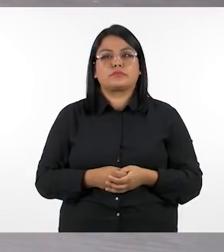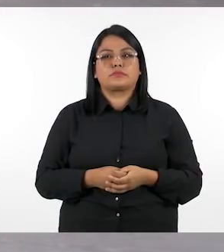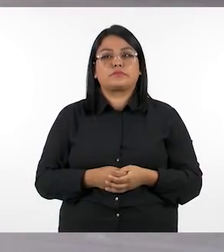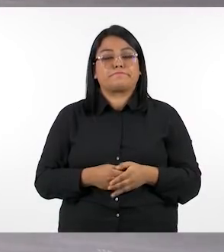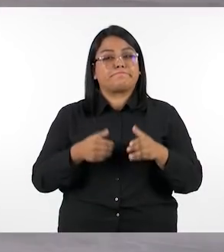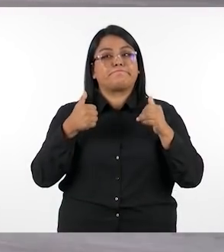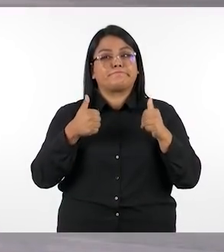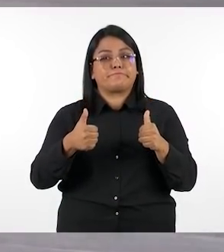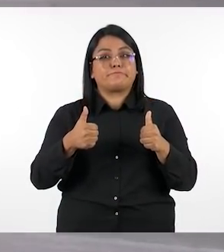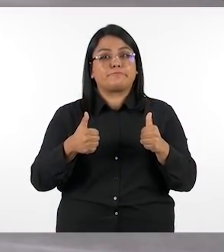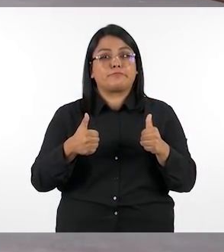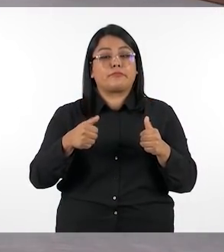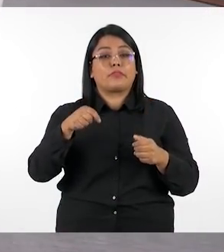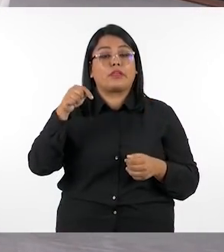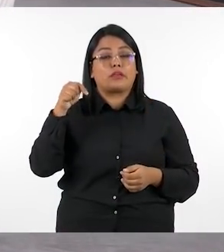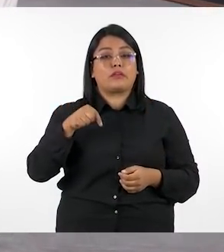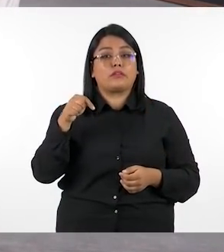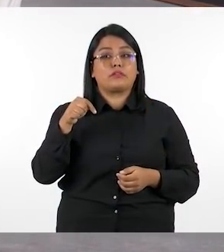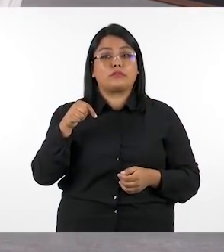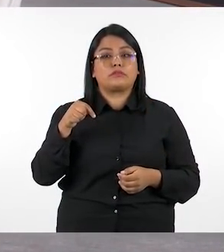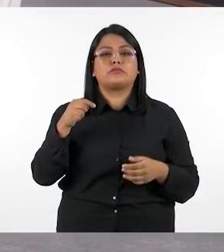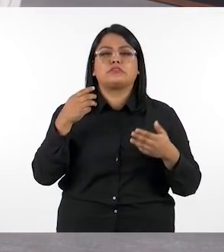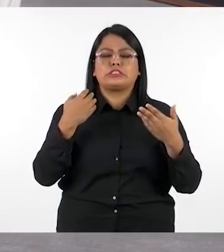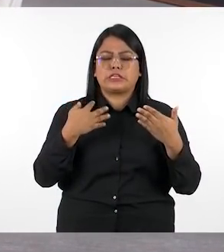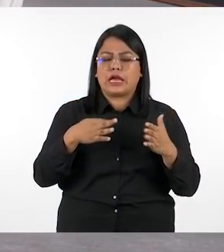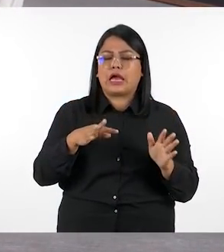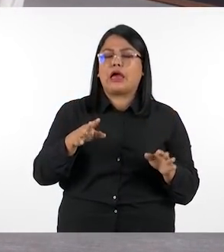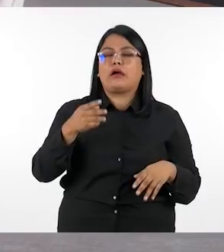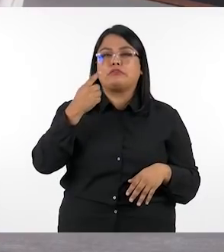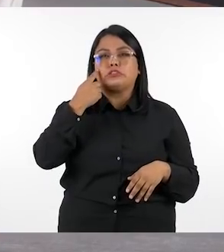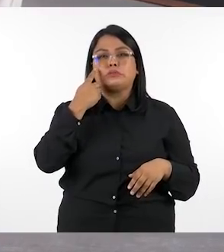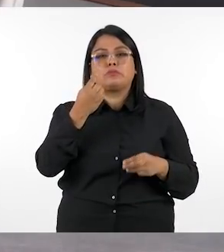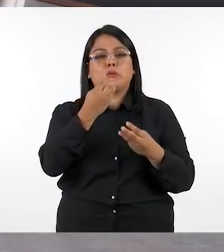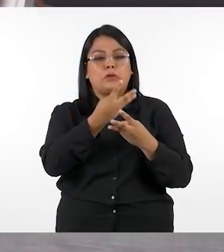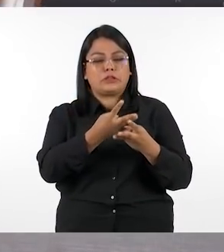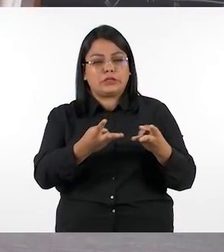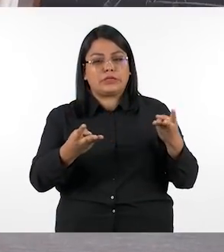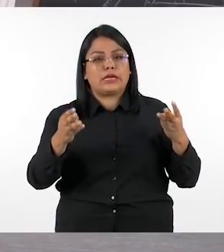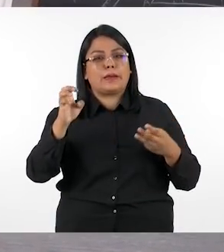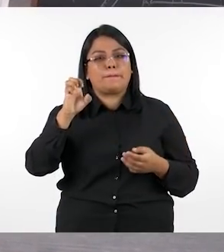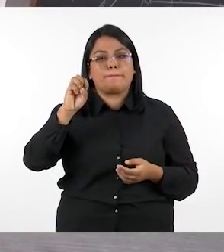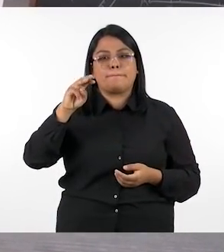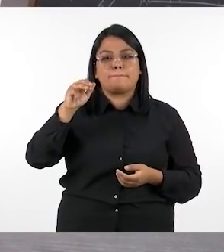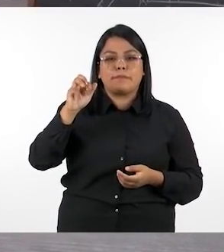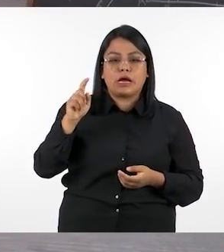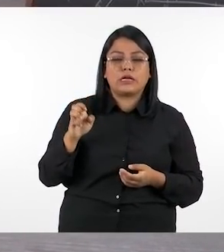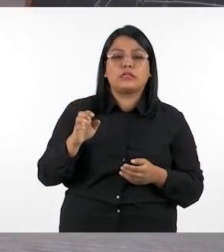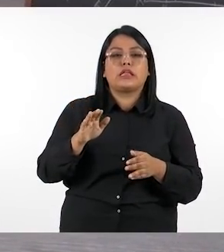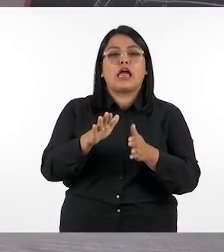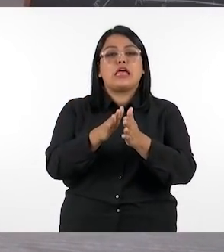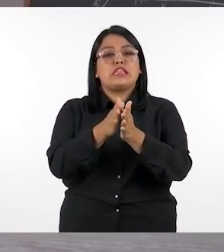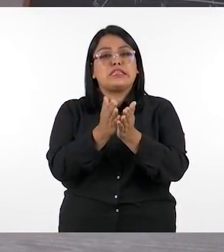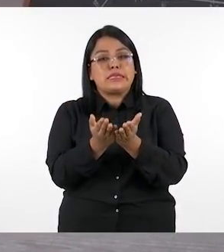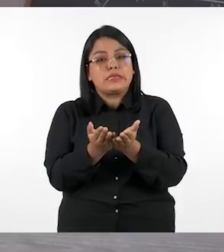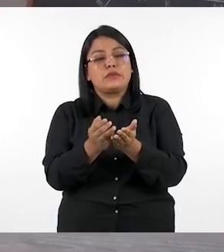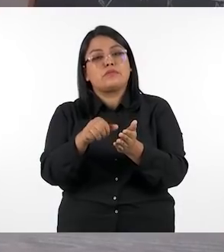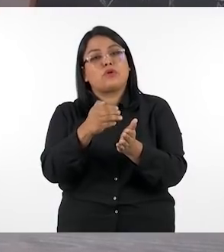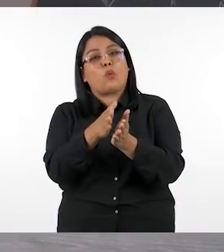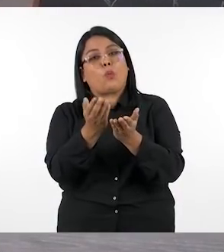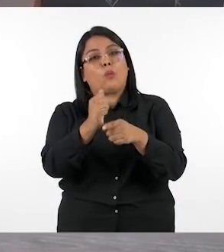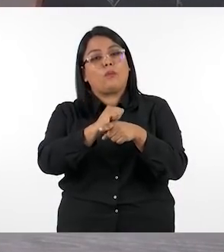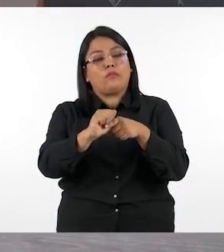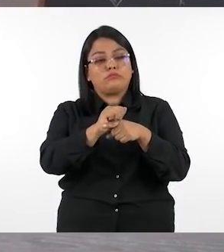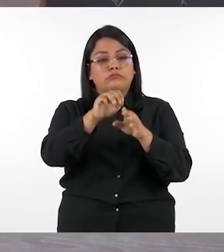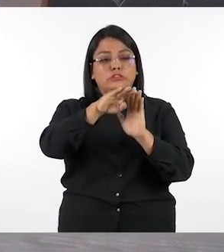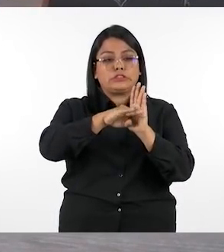bien eric hasta este momento hemos hablado de los materiales de esmate libro de texto cuaderno de ejercicio y guía